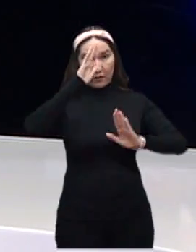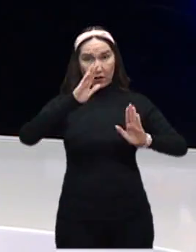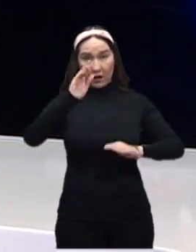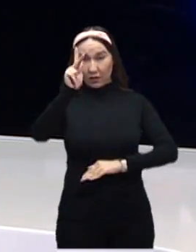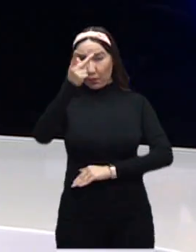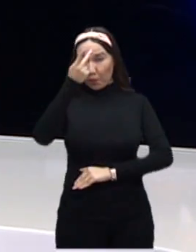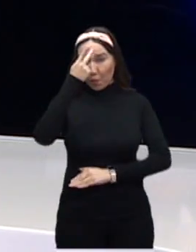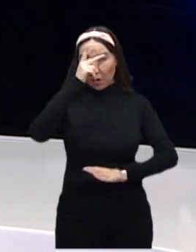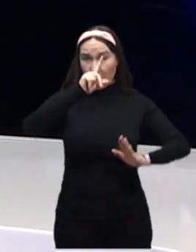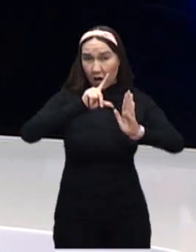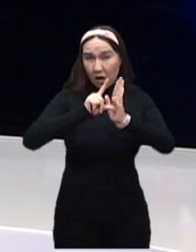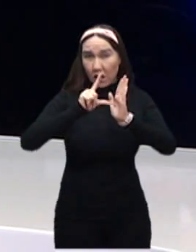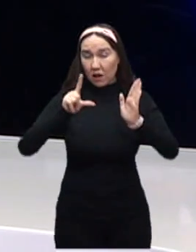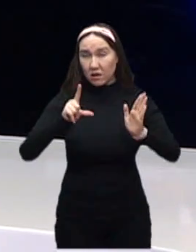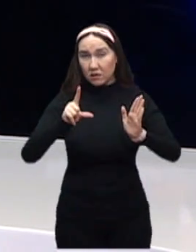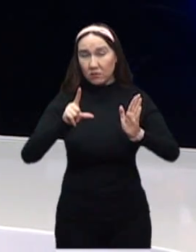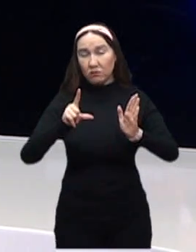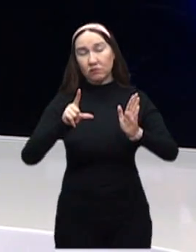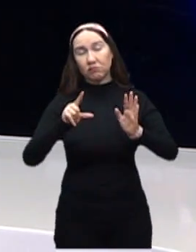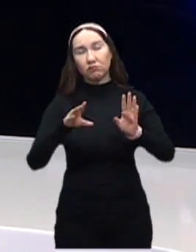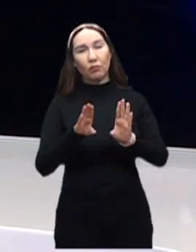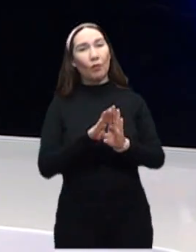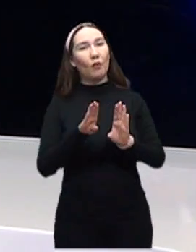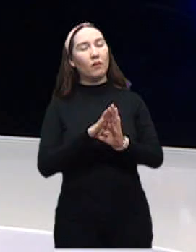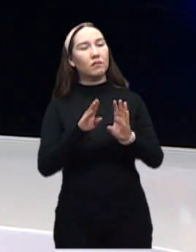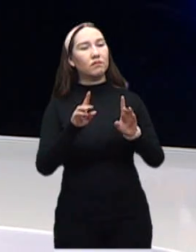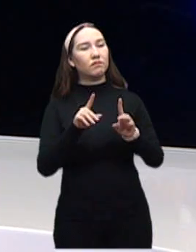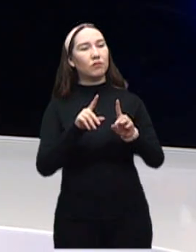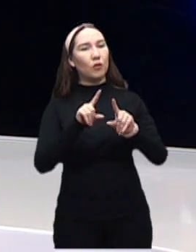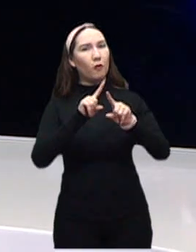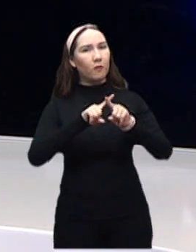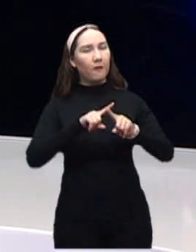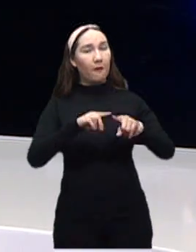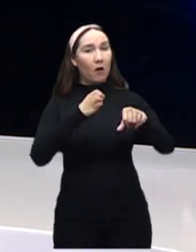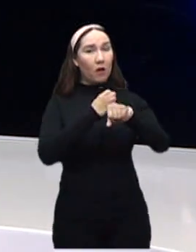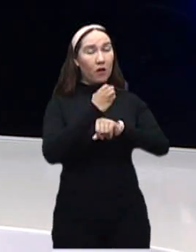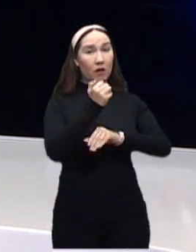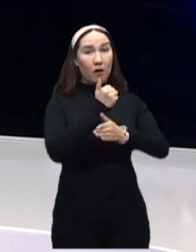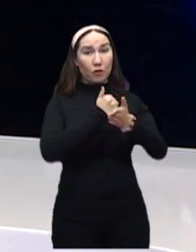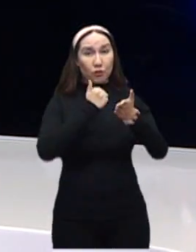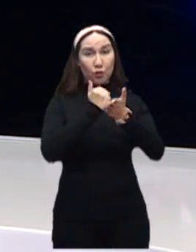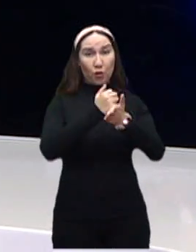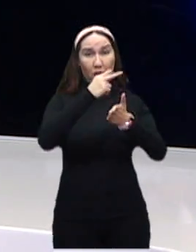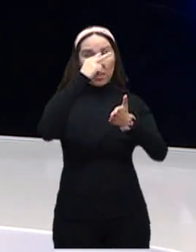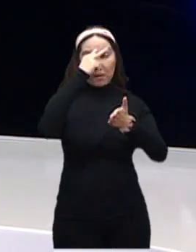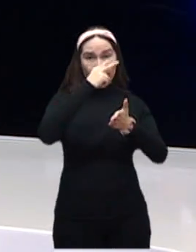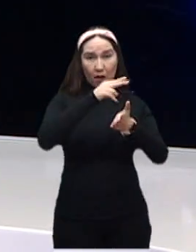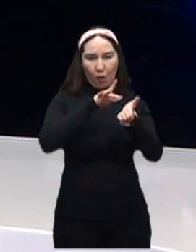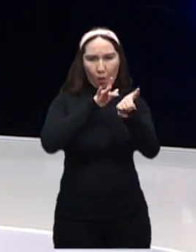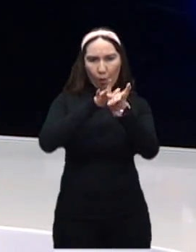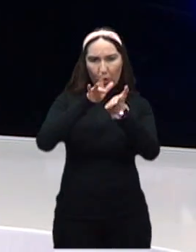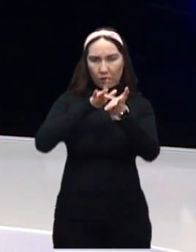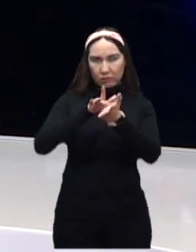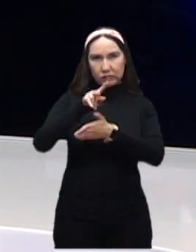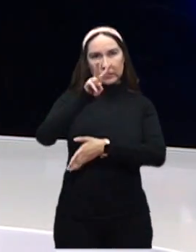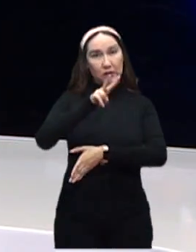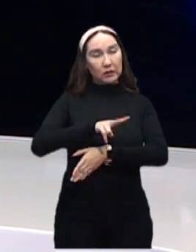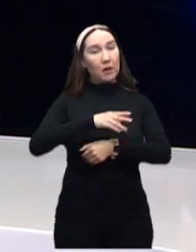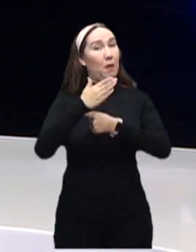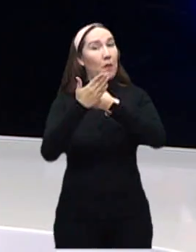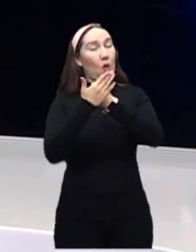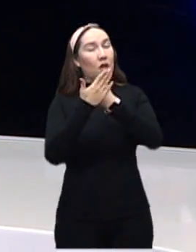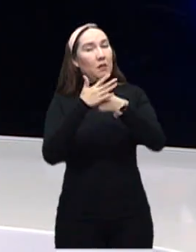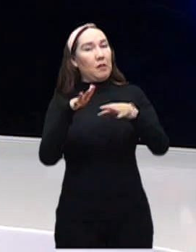Potosí para reforzar otros estados como Ciudad de México, que ellos sí tienen una tendencia a regresar a semáforo